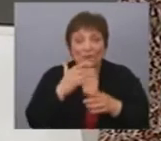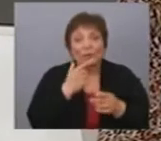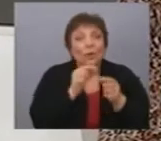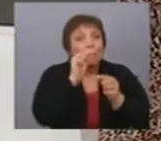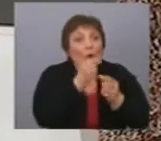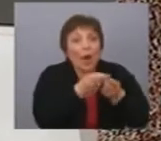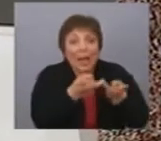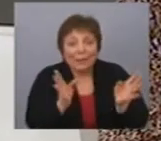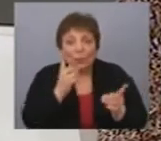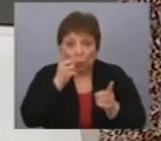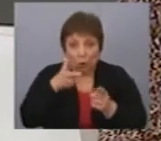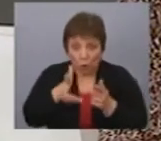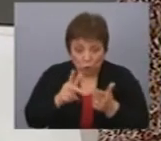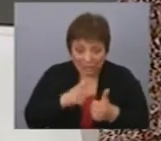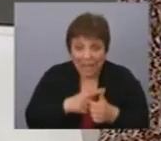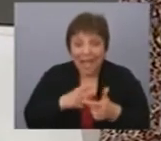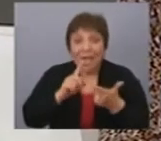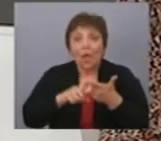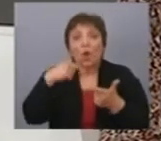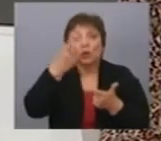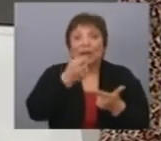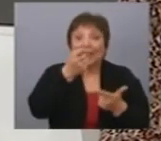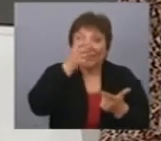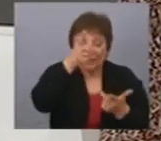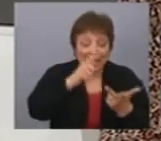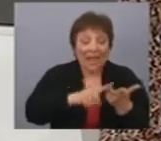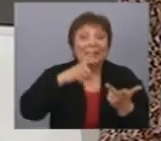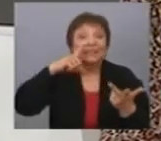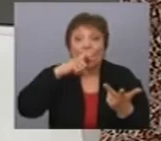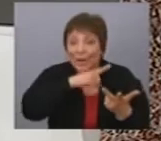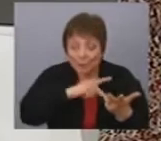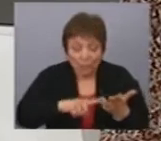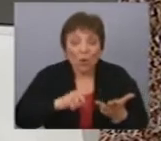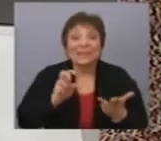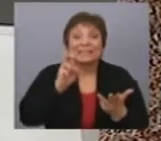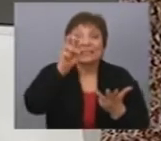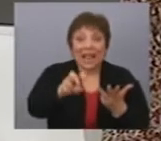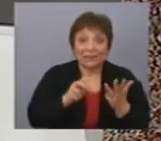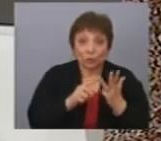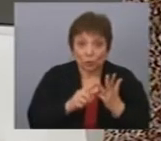habitantes, uno en Rocha, otro en Rivera, otro en Tacuarembó, y otro en Salto,